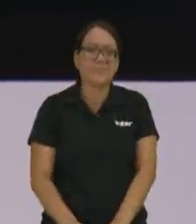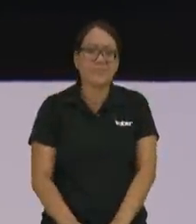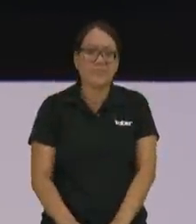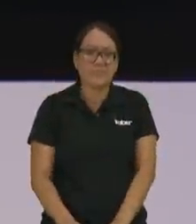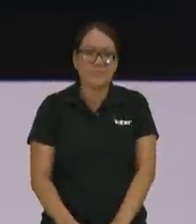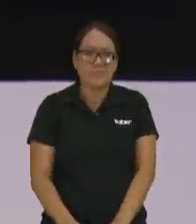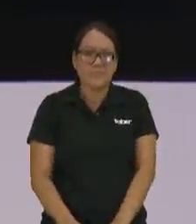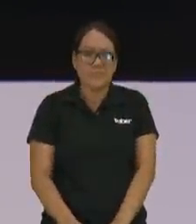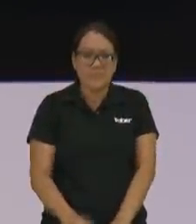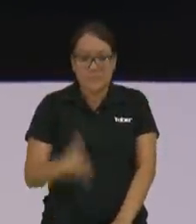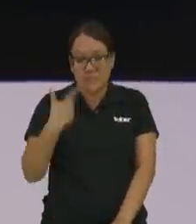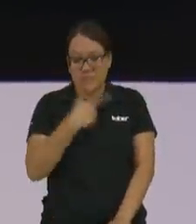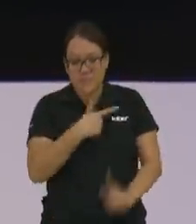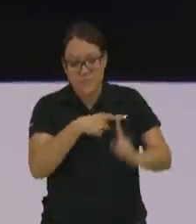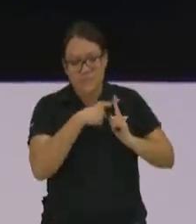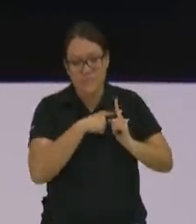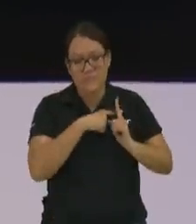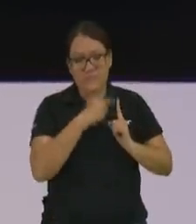el abecedario del creyente